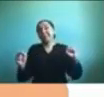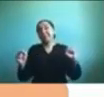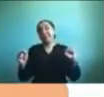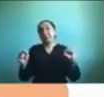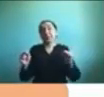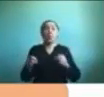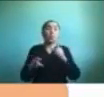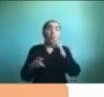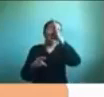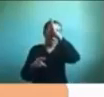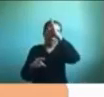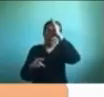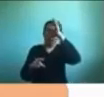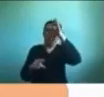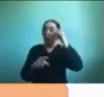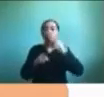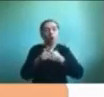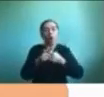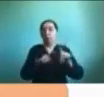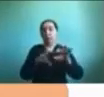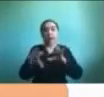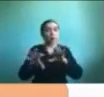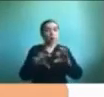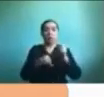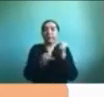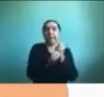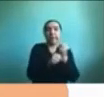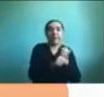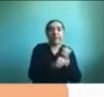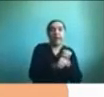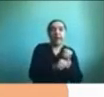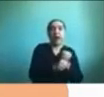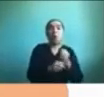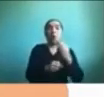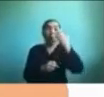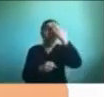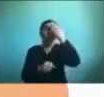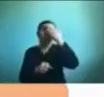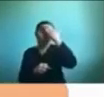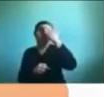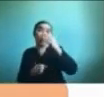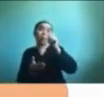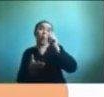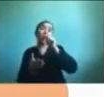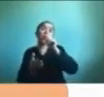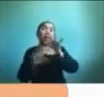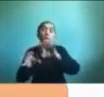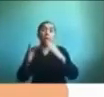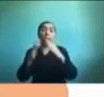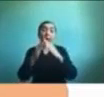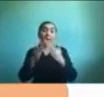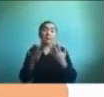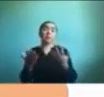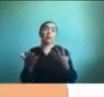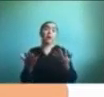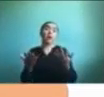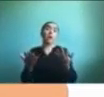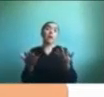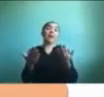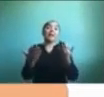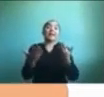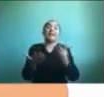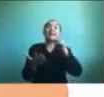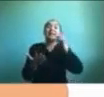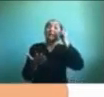cosas encima tenemos que hacer nuestro trabajo tenemos que preocuparnos de las tareas de la casa entonces tenemos que pensar en